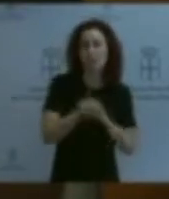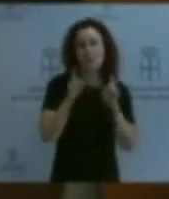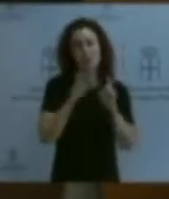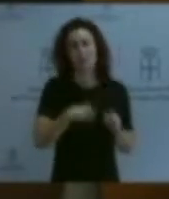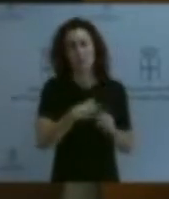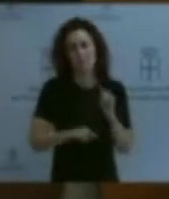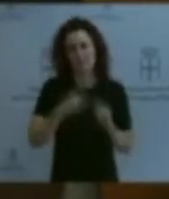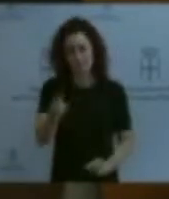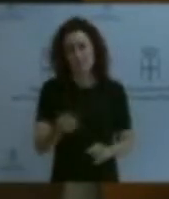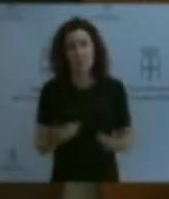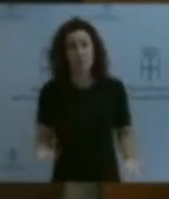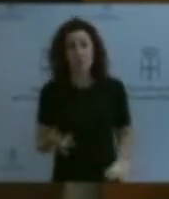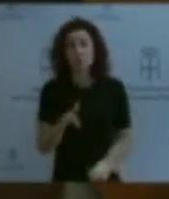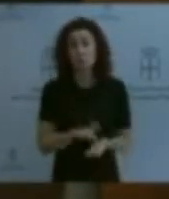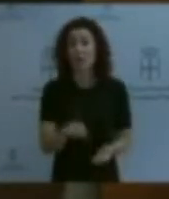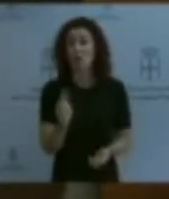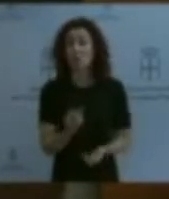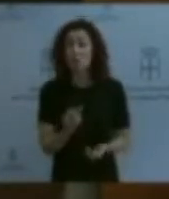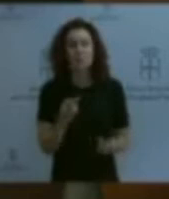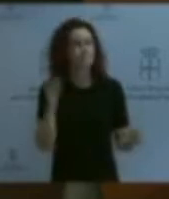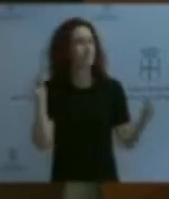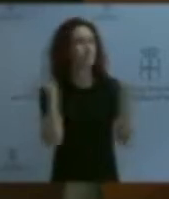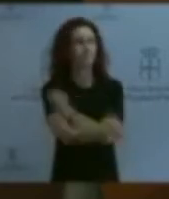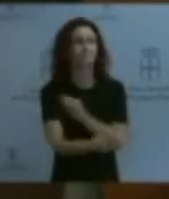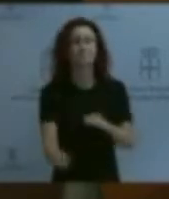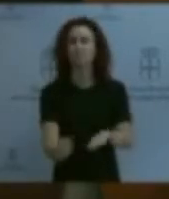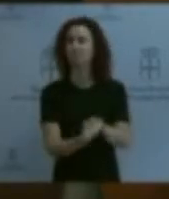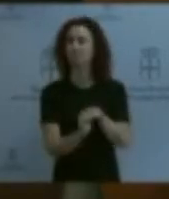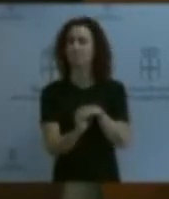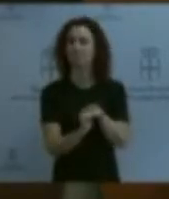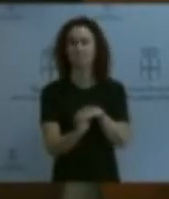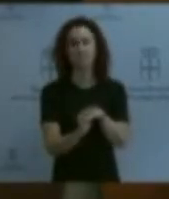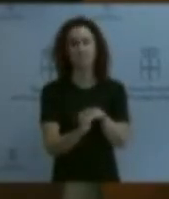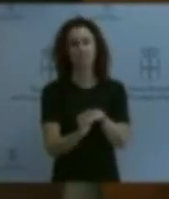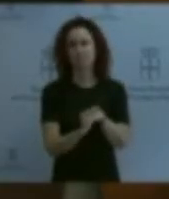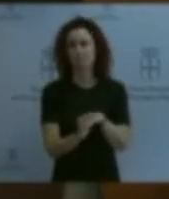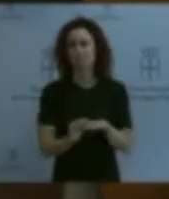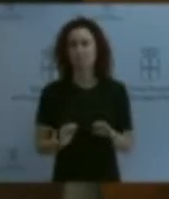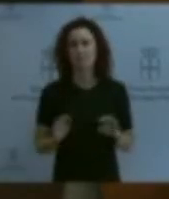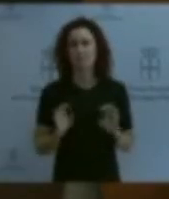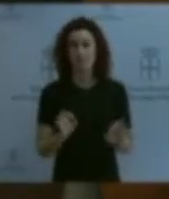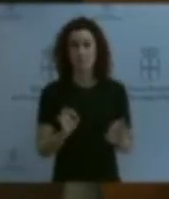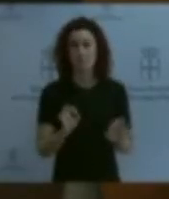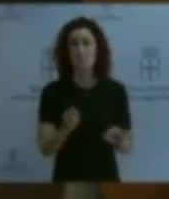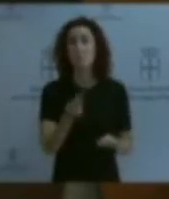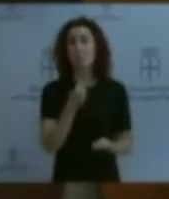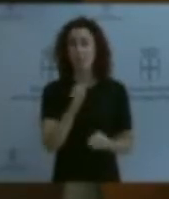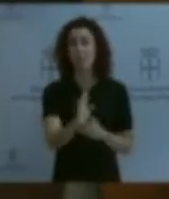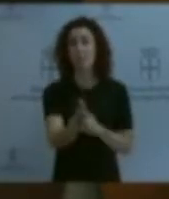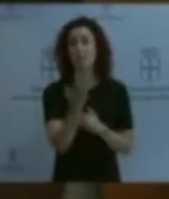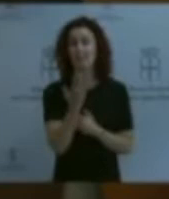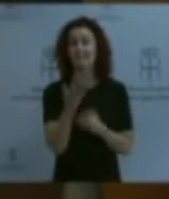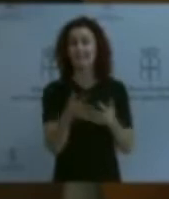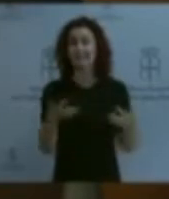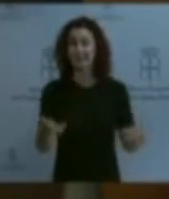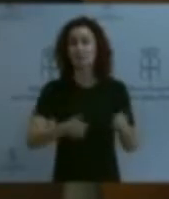por lo que no vamos a tragar y que no vamos a aceptar nunca, es que, tal y como dijo aquí el proponente, dijo, literalmente, que no